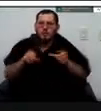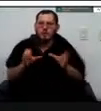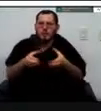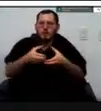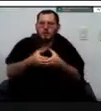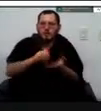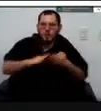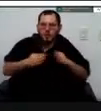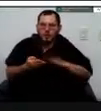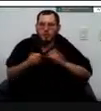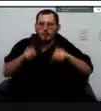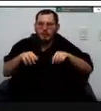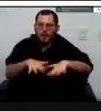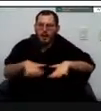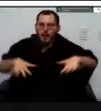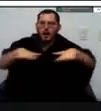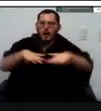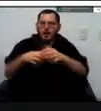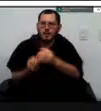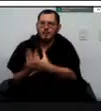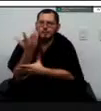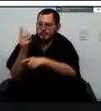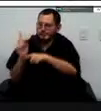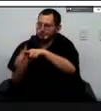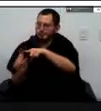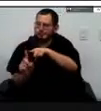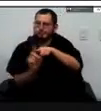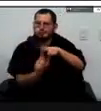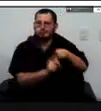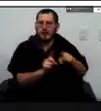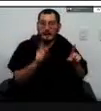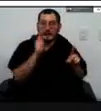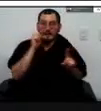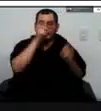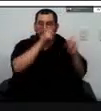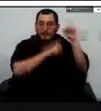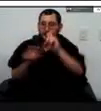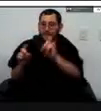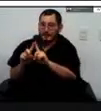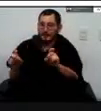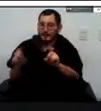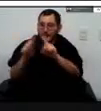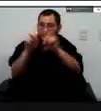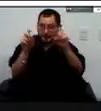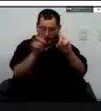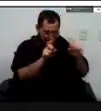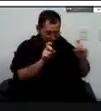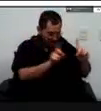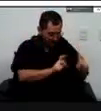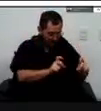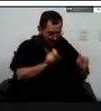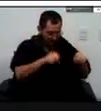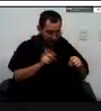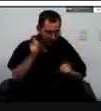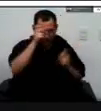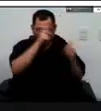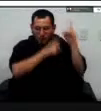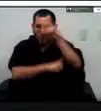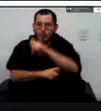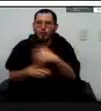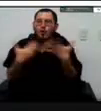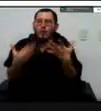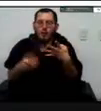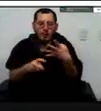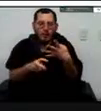todo este tipo de temas que nos permitían escalar el nivel de necesidad de